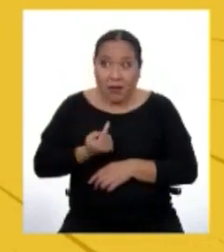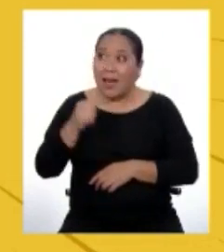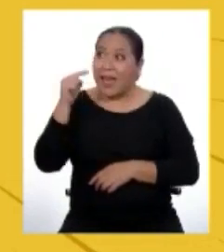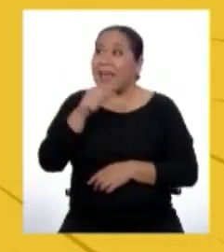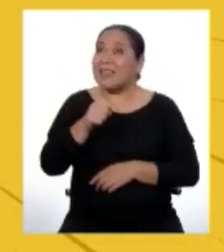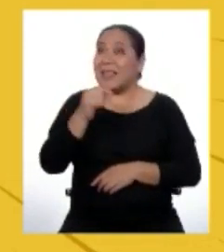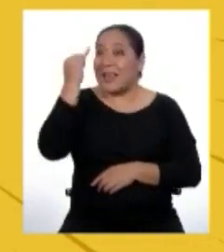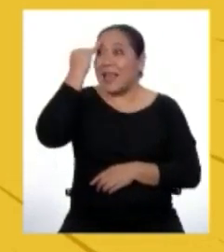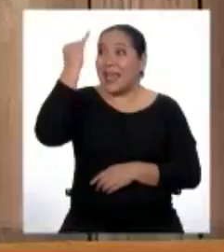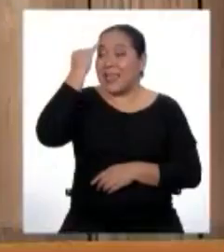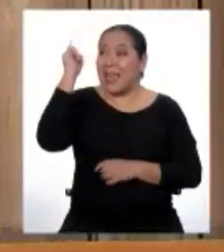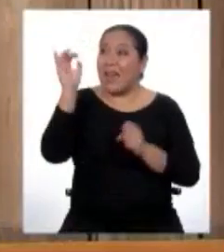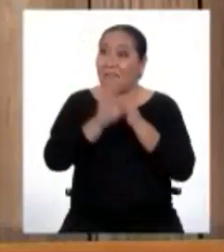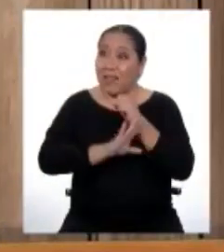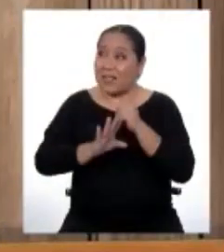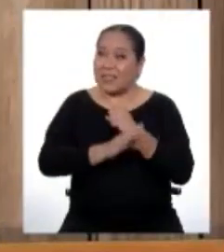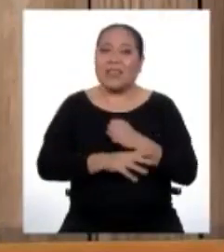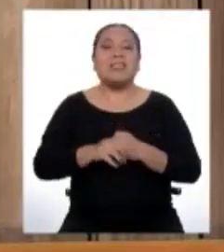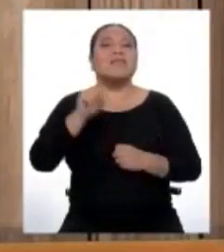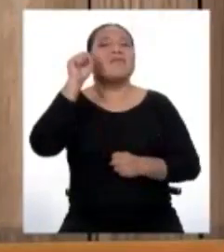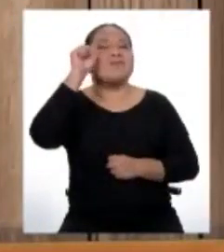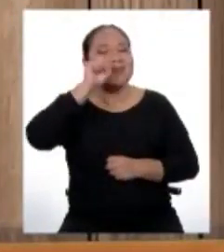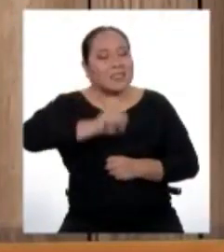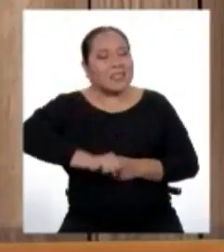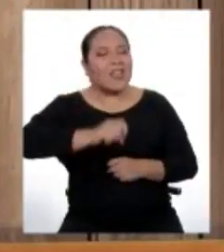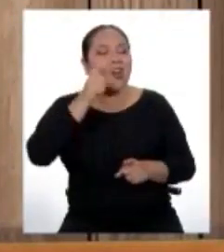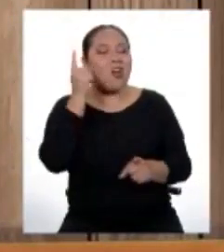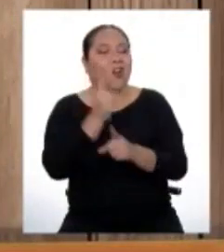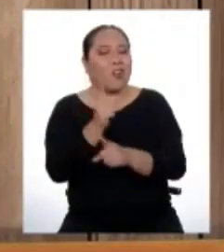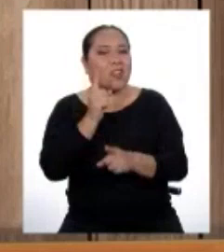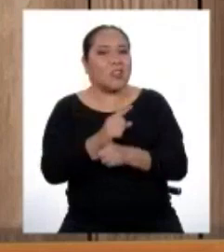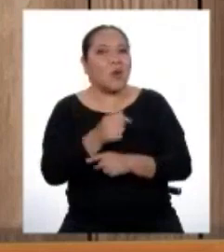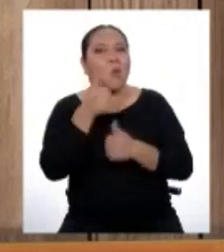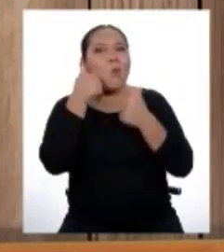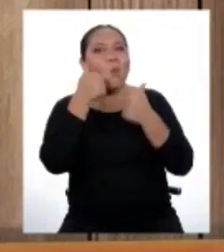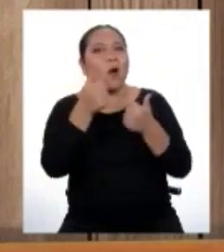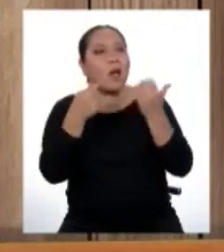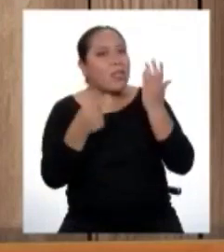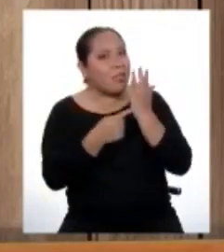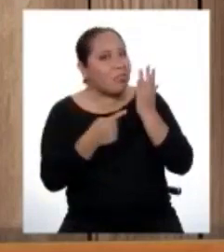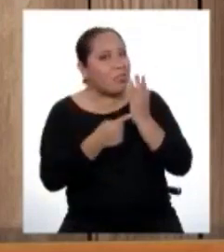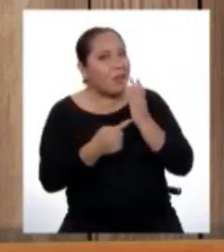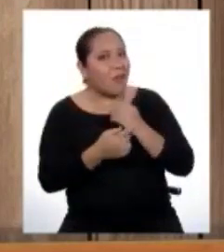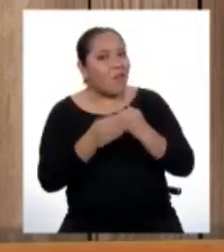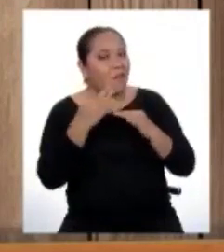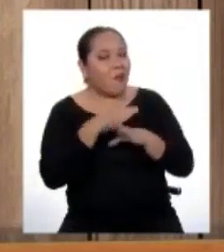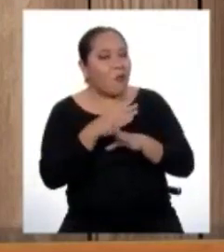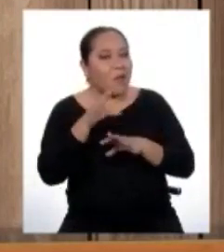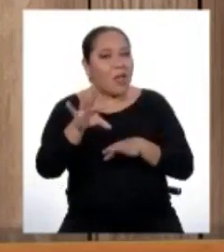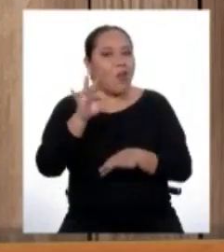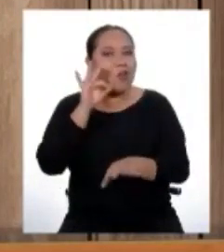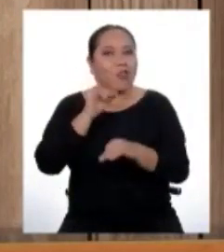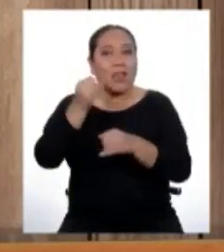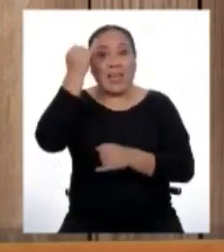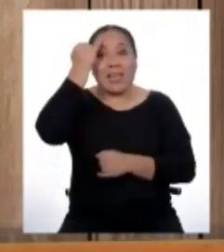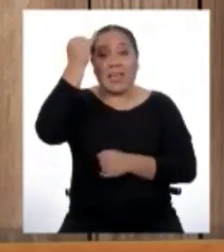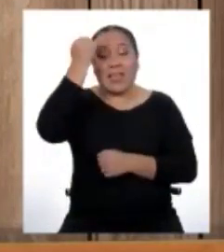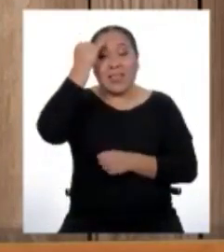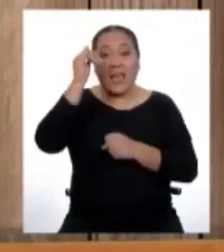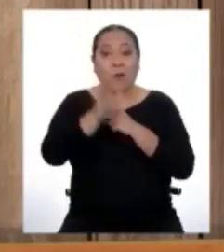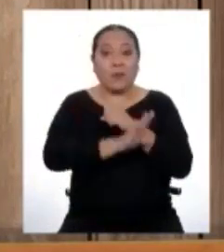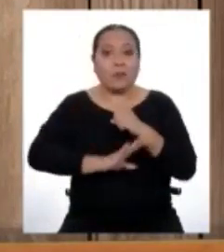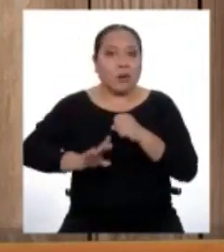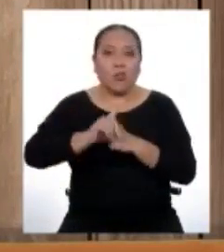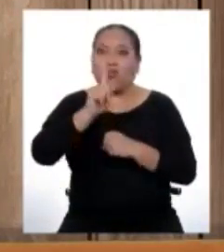¿estamos ante la idea principal? Sí. ¡Qué buena técnica que has encontrado! La idea principal es aquella que